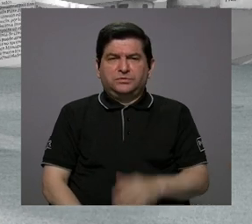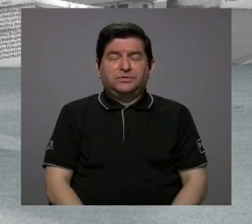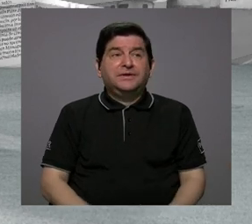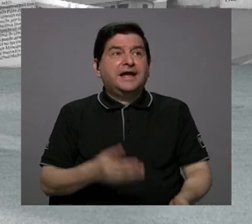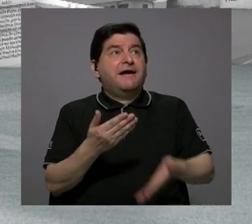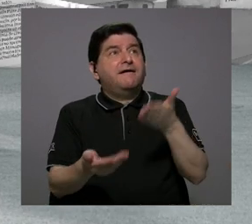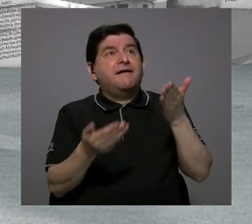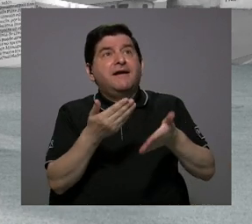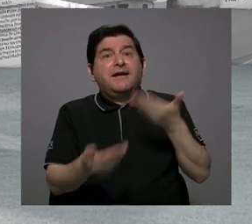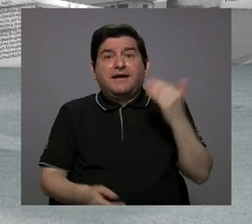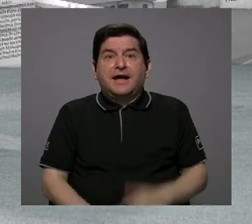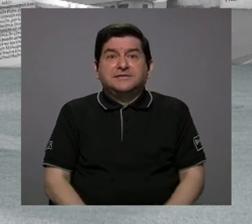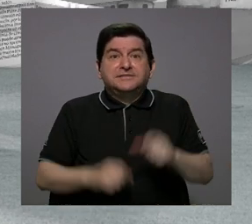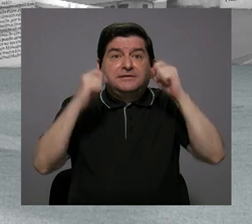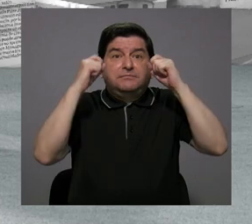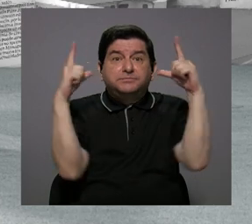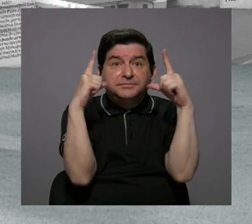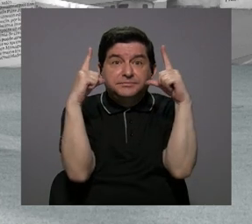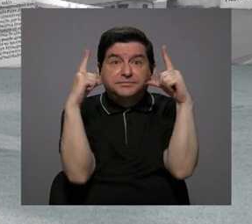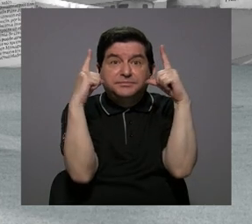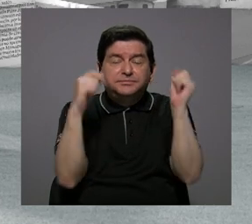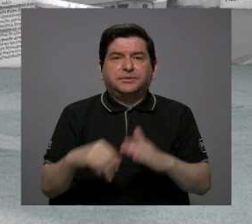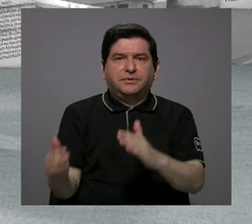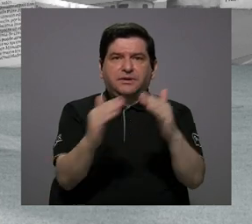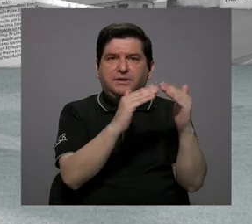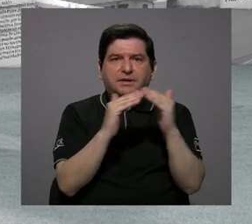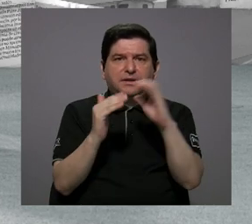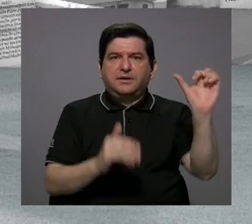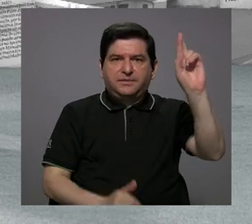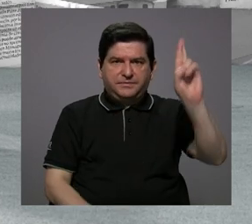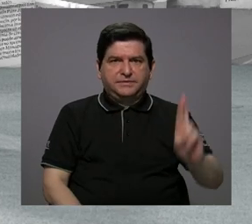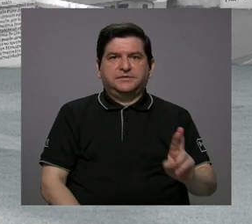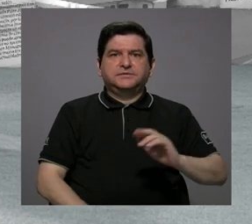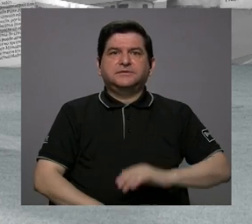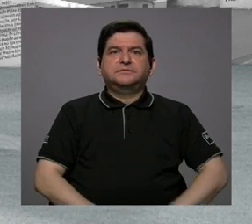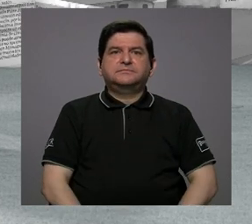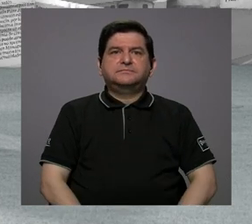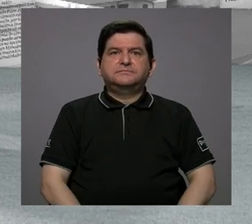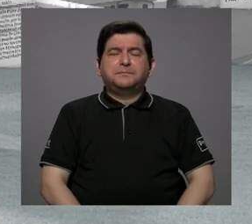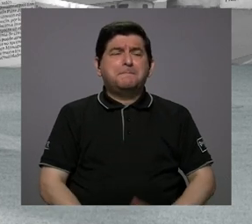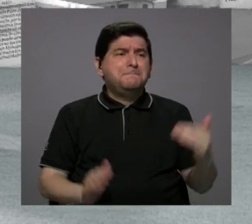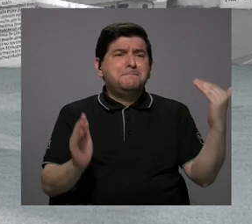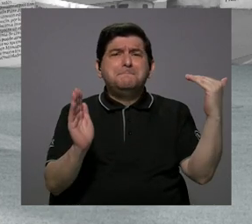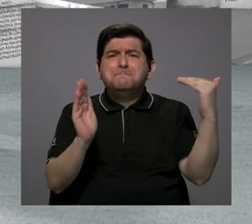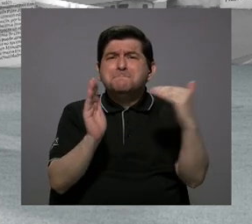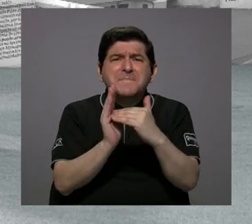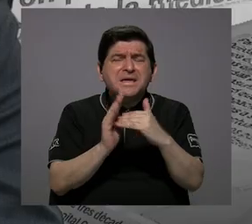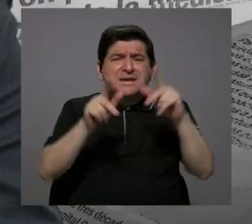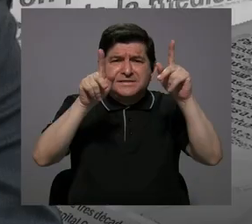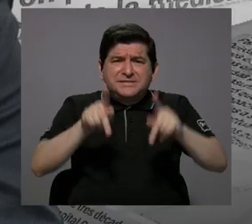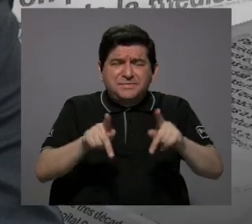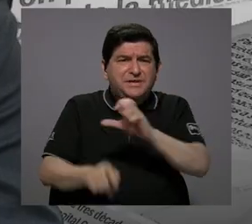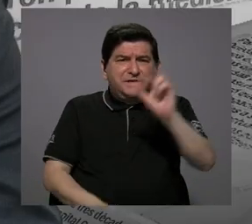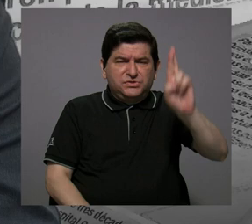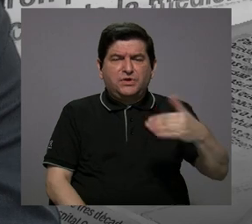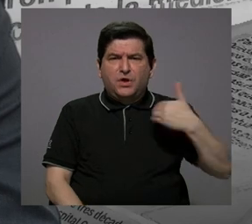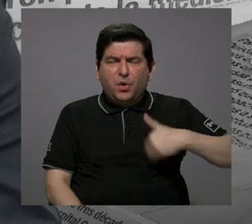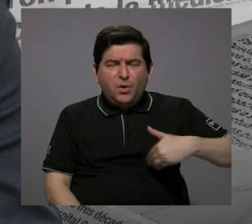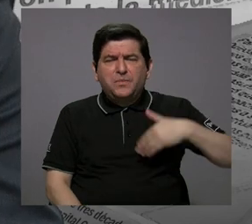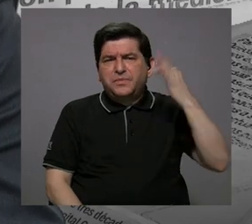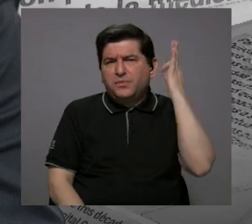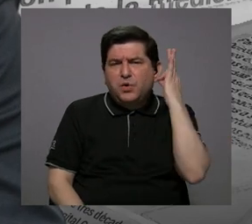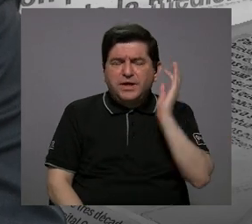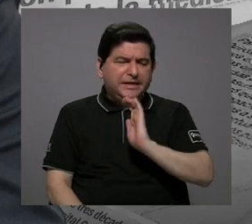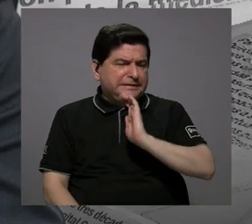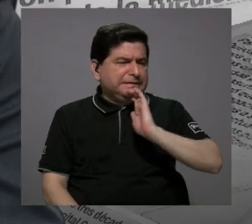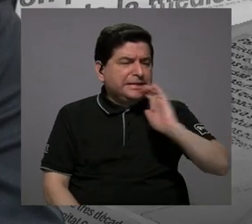ya casi diría yo que alarmante para la población costarricense, para los miles de costarricenses, personas, hombres, mujeres, niños,